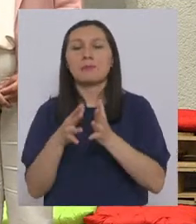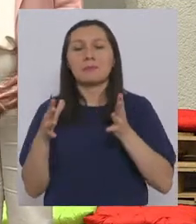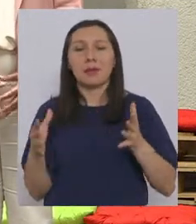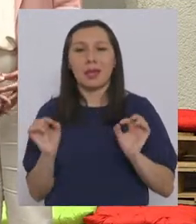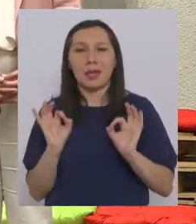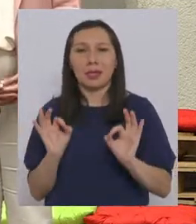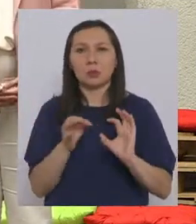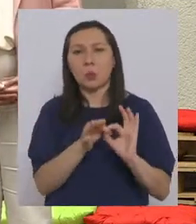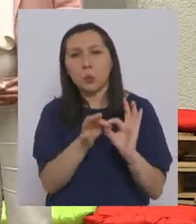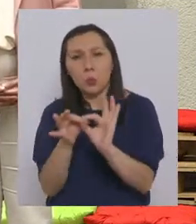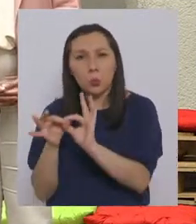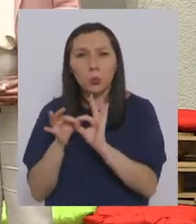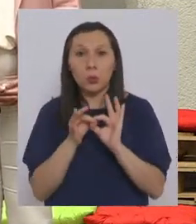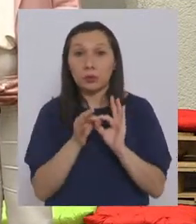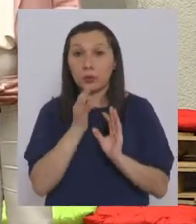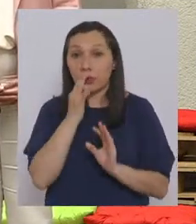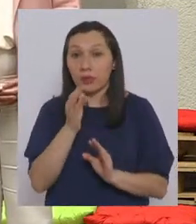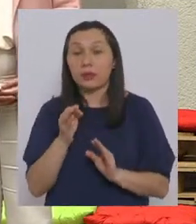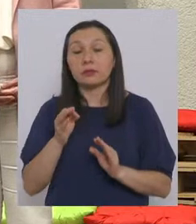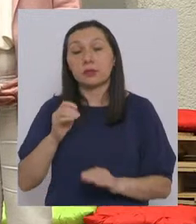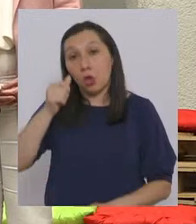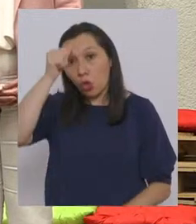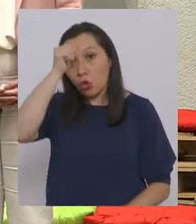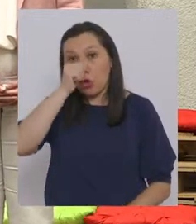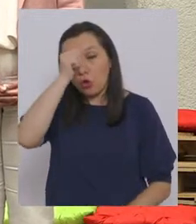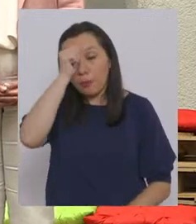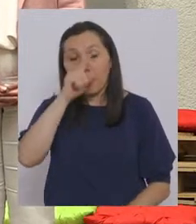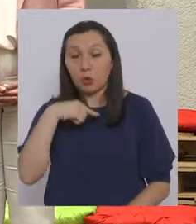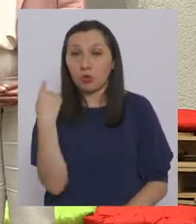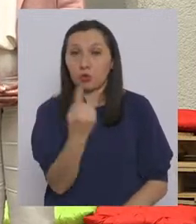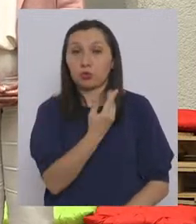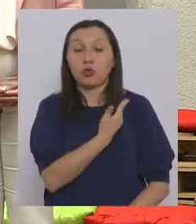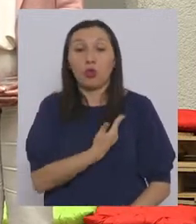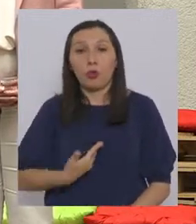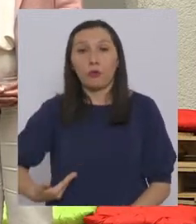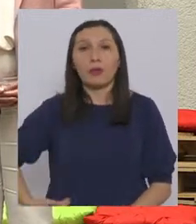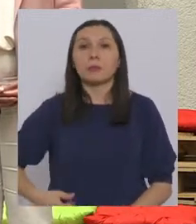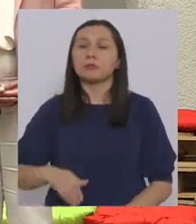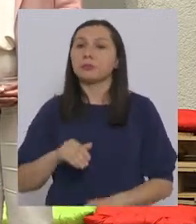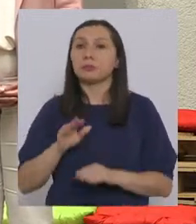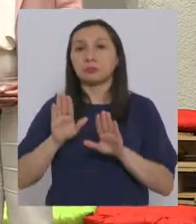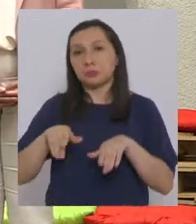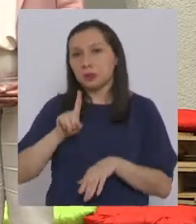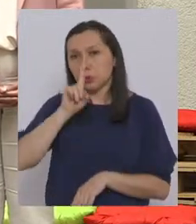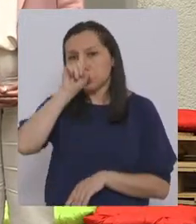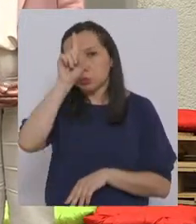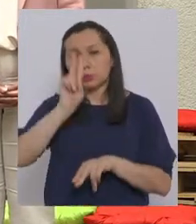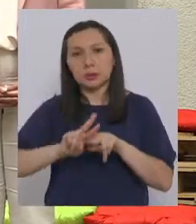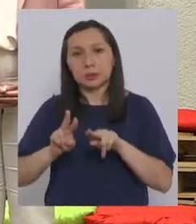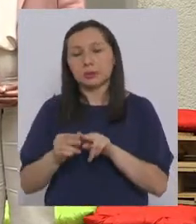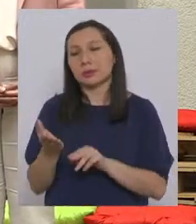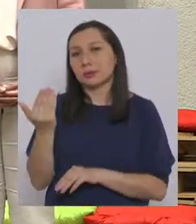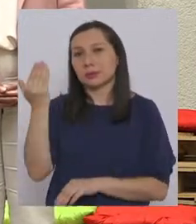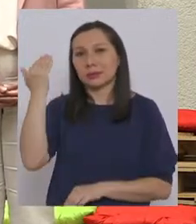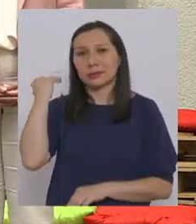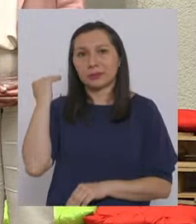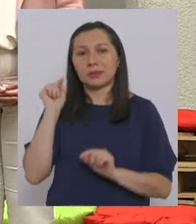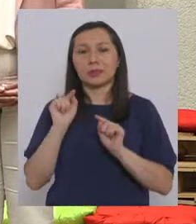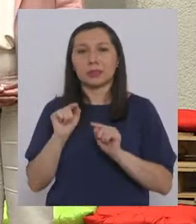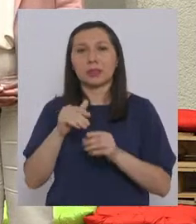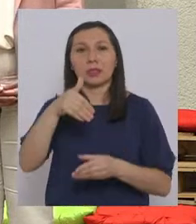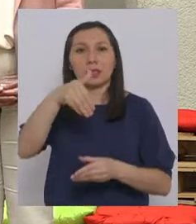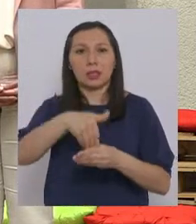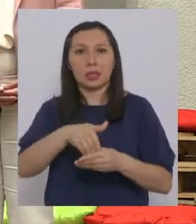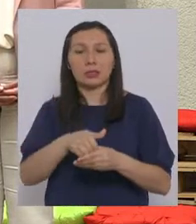más unido. Dicho eso, el día domingo nosotros como gobierno vamos a hacer lo que tradicionalmente hemos hecho en las anteriores